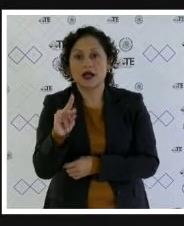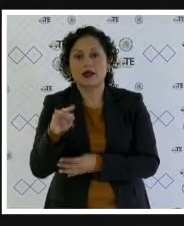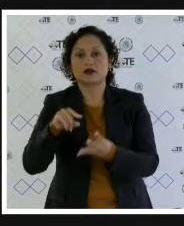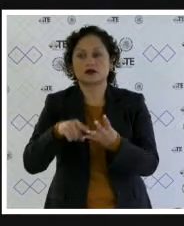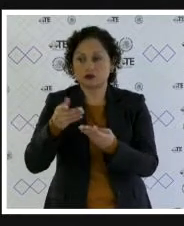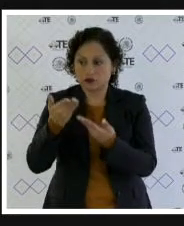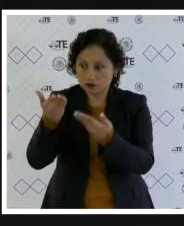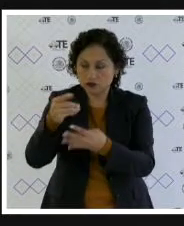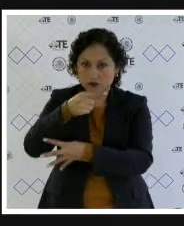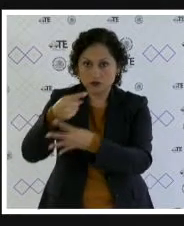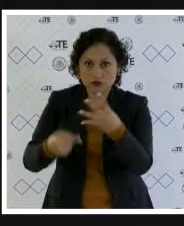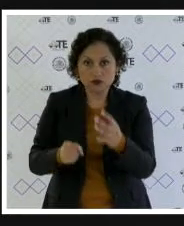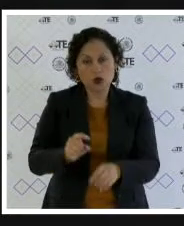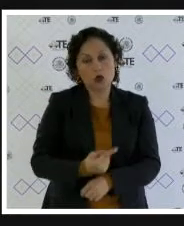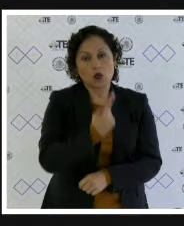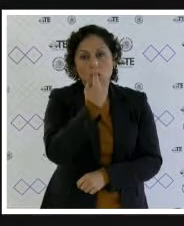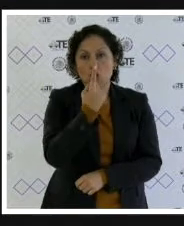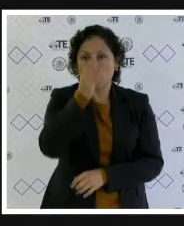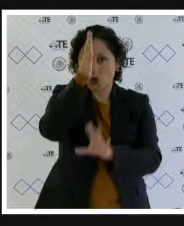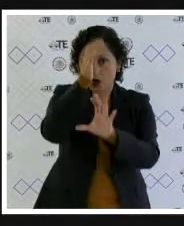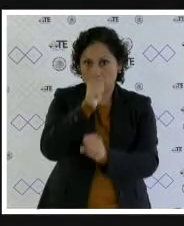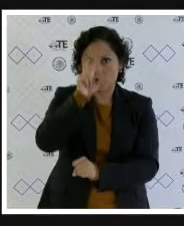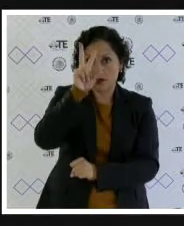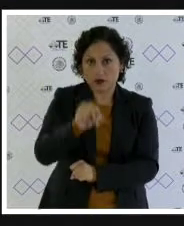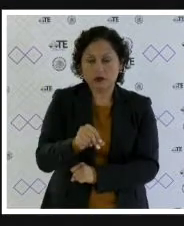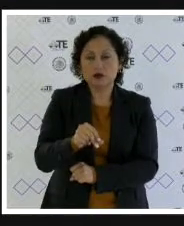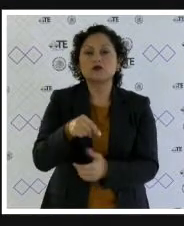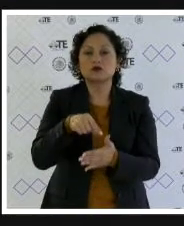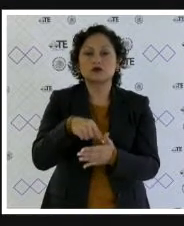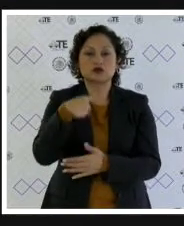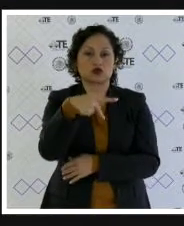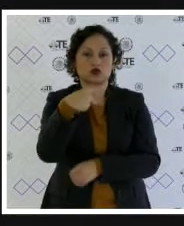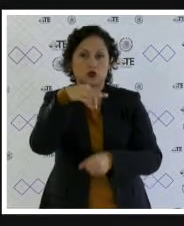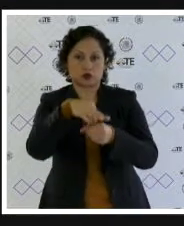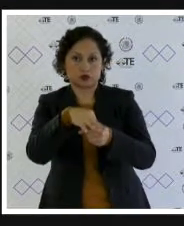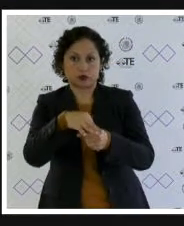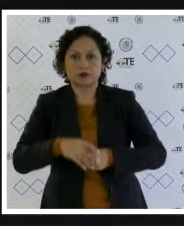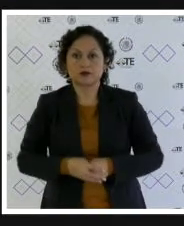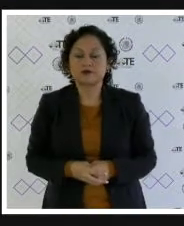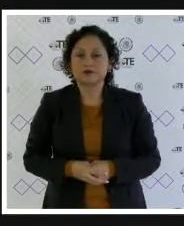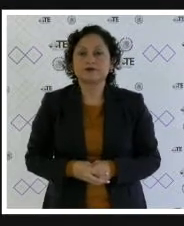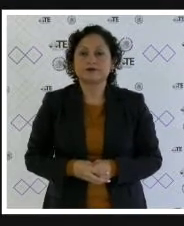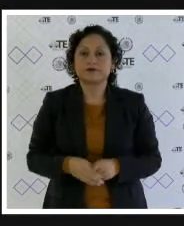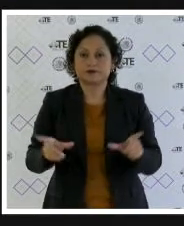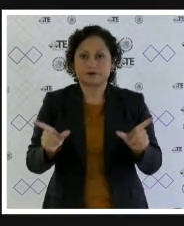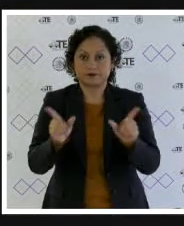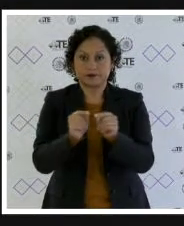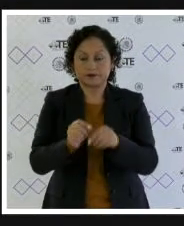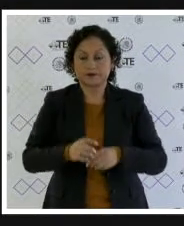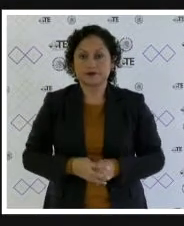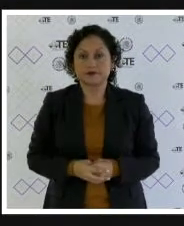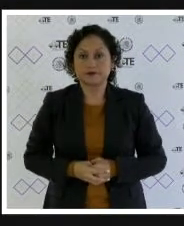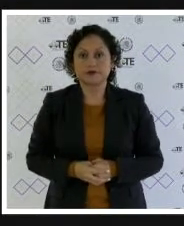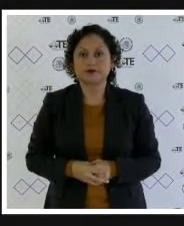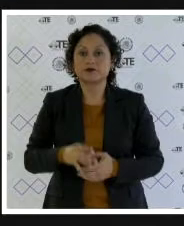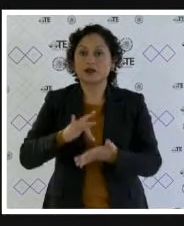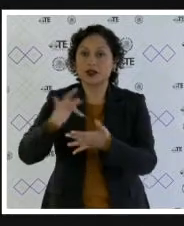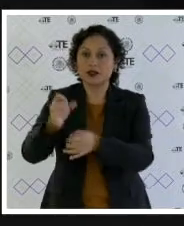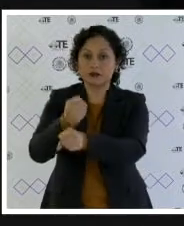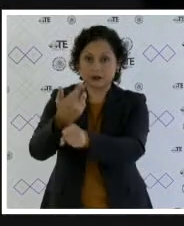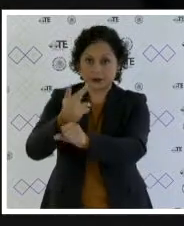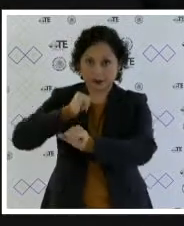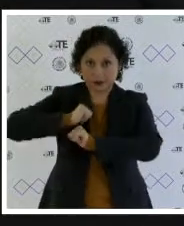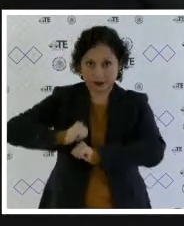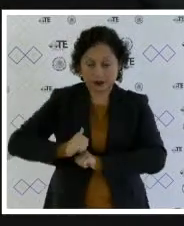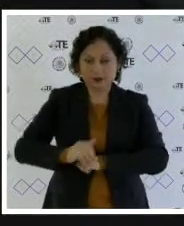magistrado, con el voto en contra del magistrado Armando Ambriz Hernández, quien emite voto particular. Será cuanto. Gracias, secretario. En